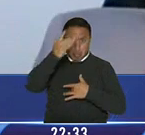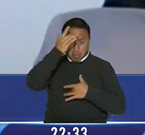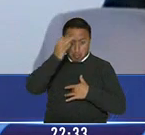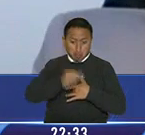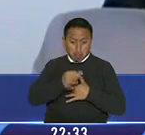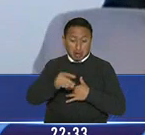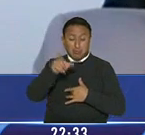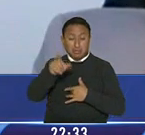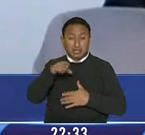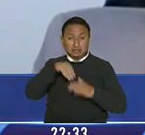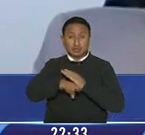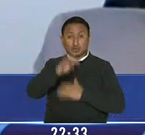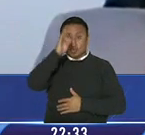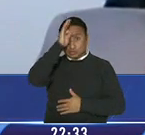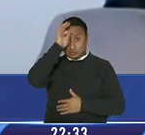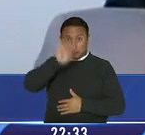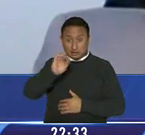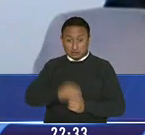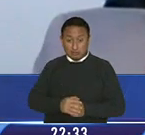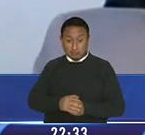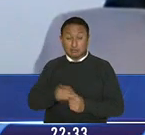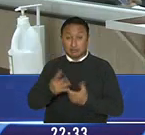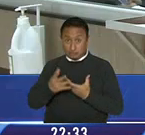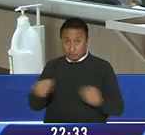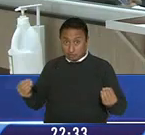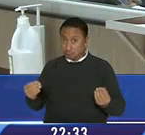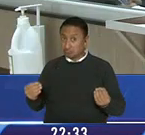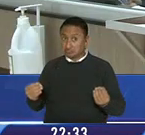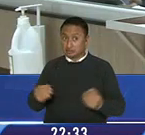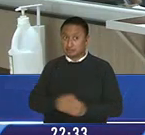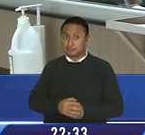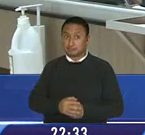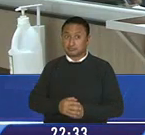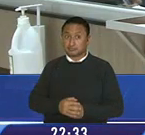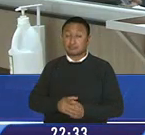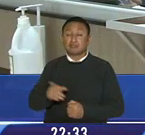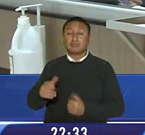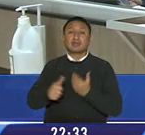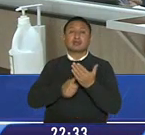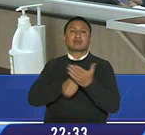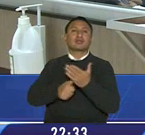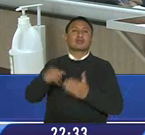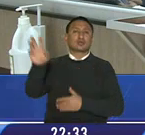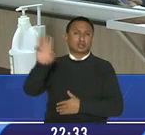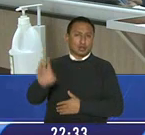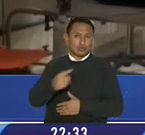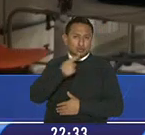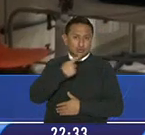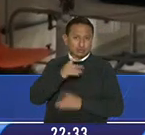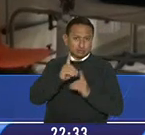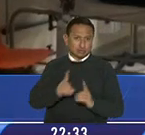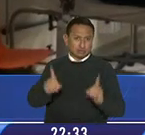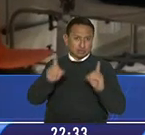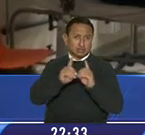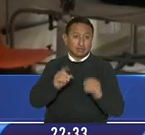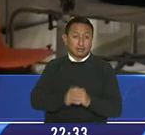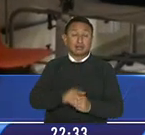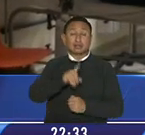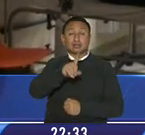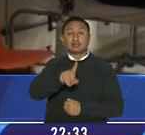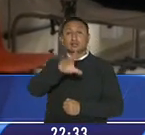hay hospitalizados todavía esto no ha terminado al momento datos del ministerio de salud confirman que de las más de 197